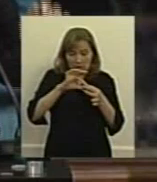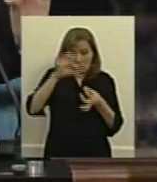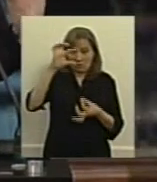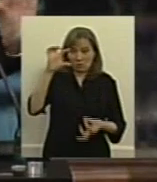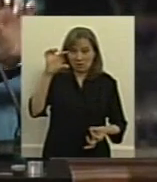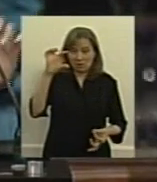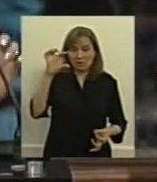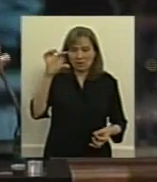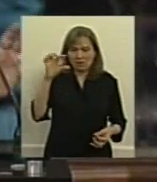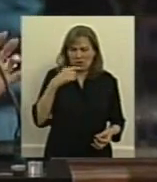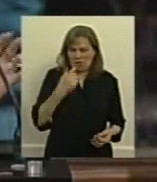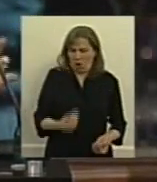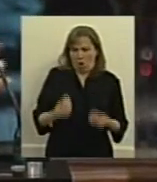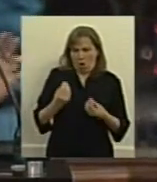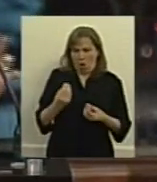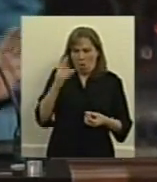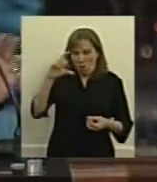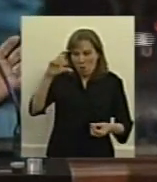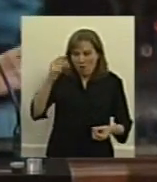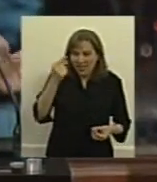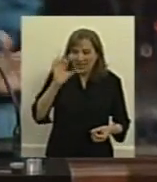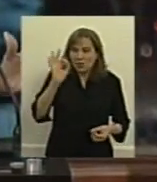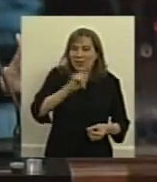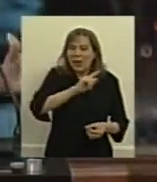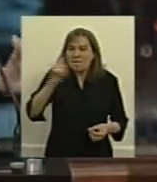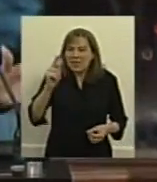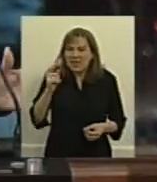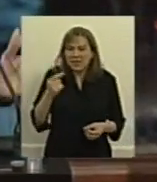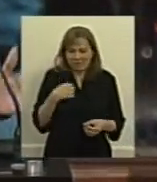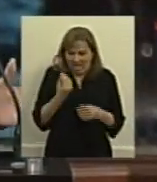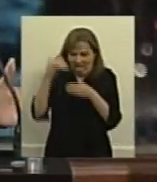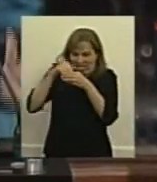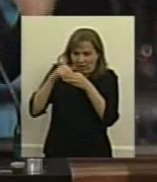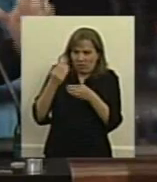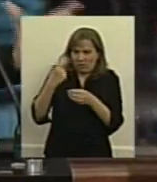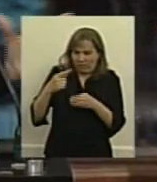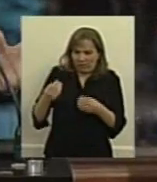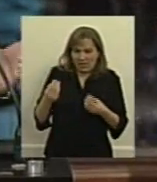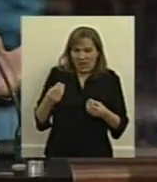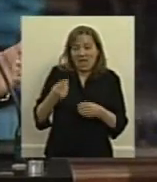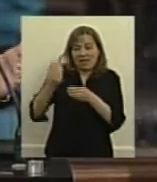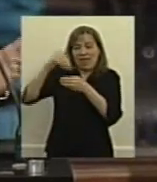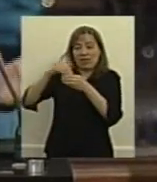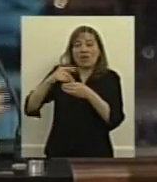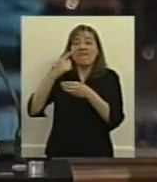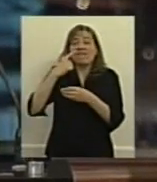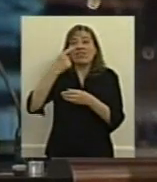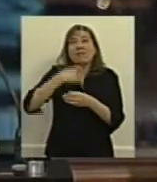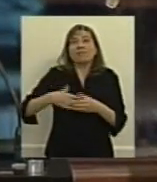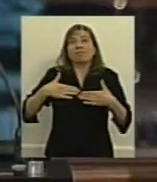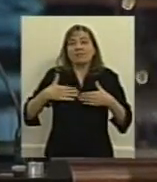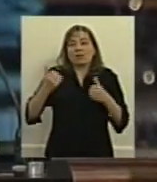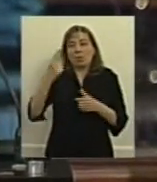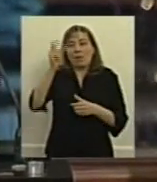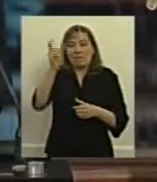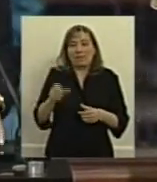que una ampollita cueste 50.000 pesos no sé qué tendrá dentro claro tiene la vida de una persona por eso tal